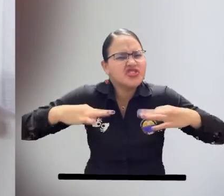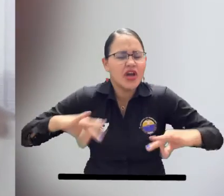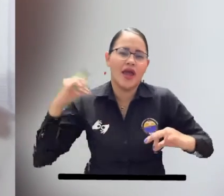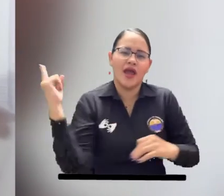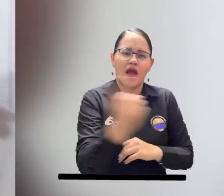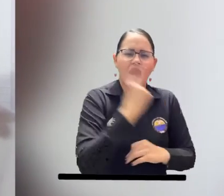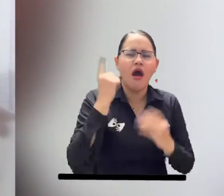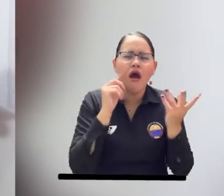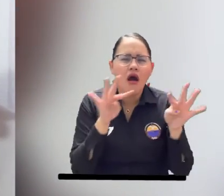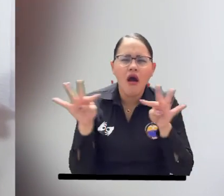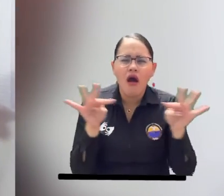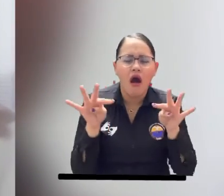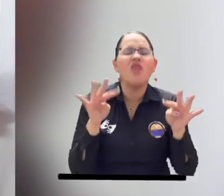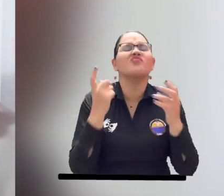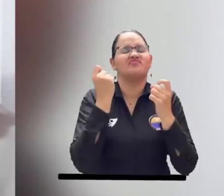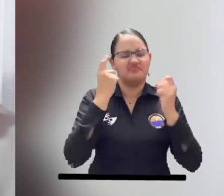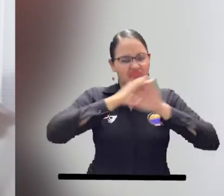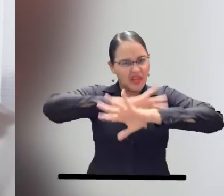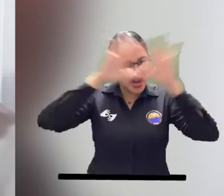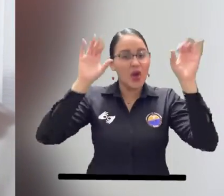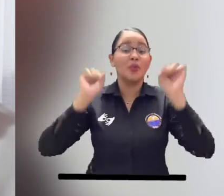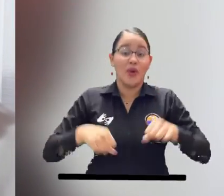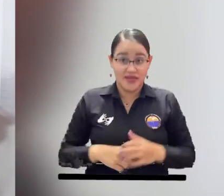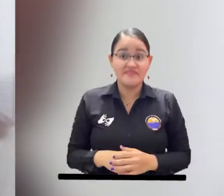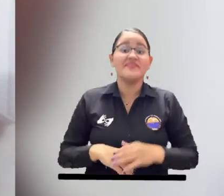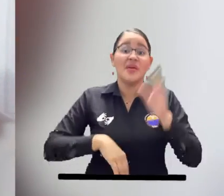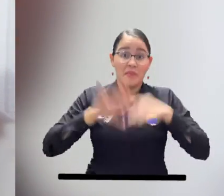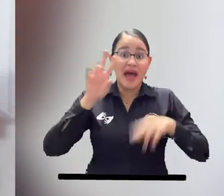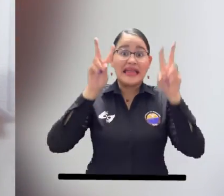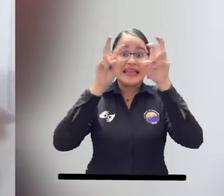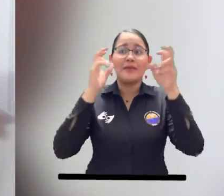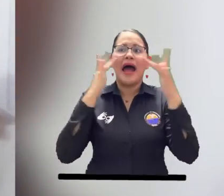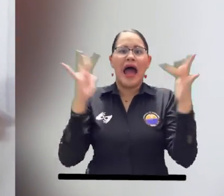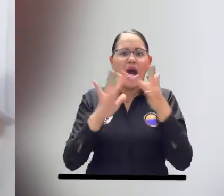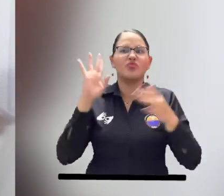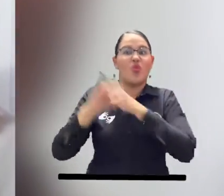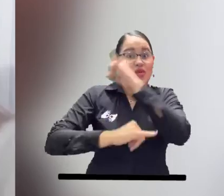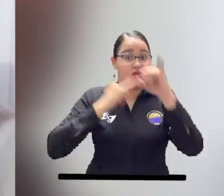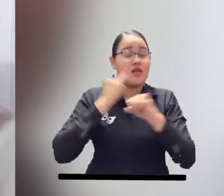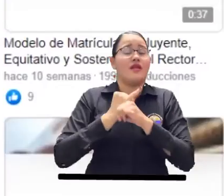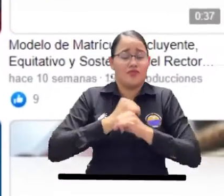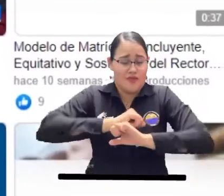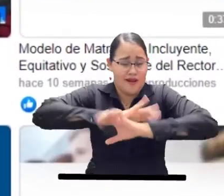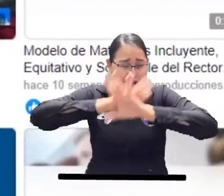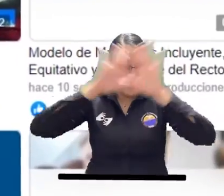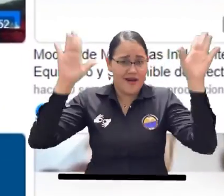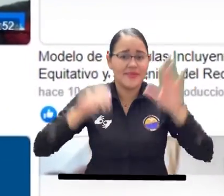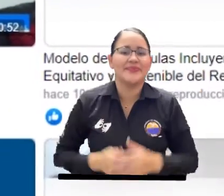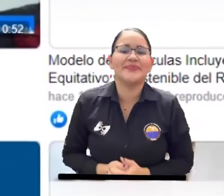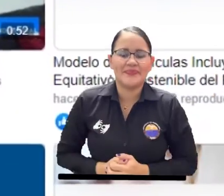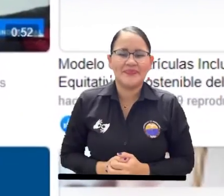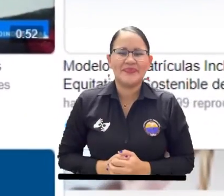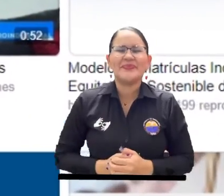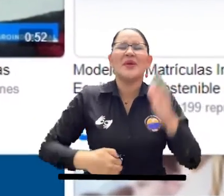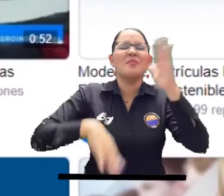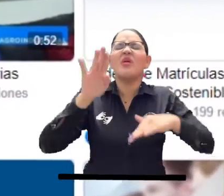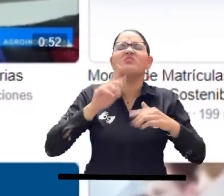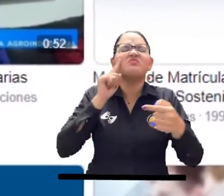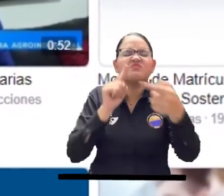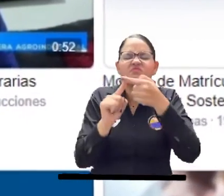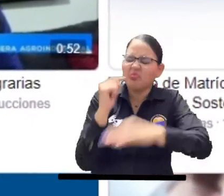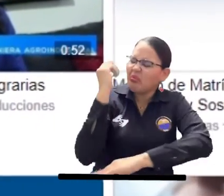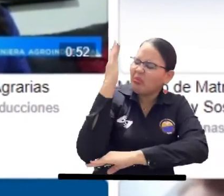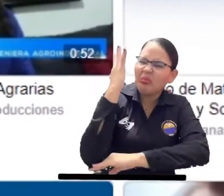coyuntura internacional y actuar en todo lo que estamos viviendo con esta pandemia la ponencia se centró en hacer un